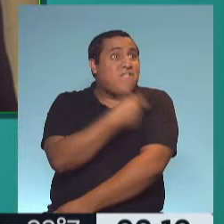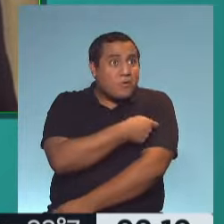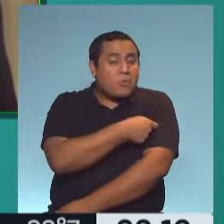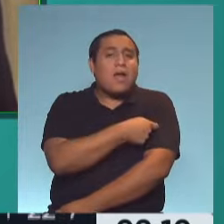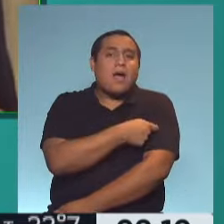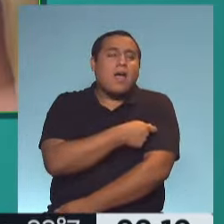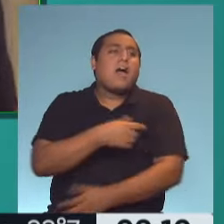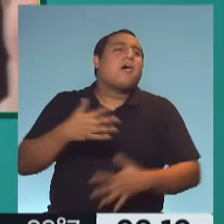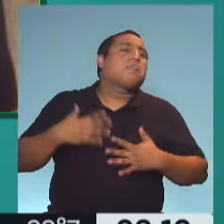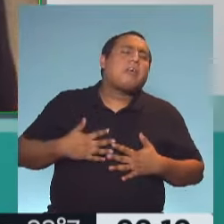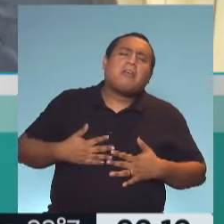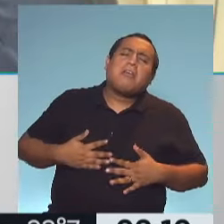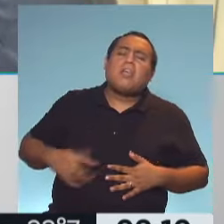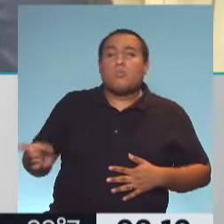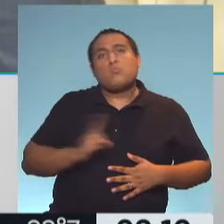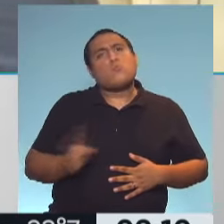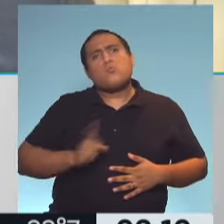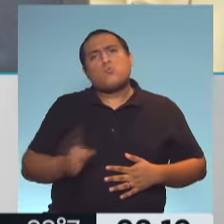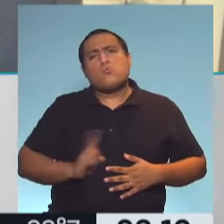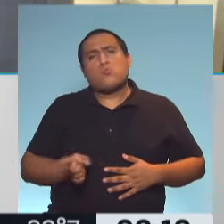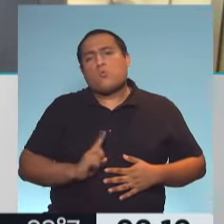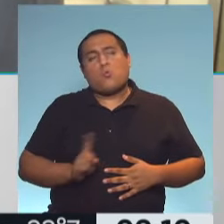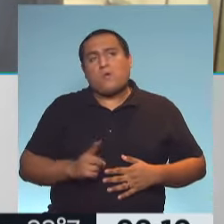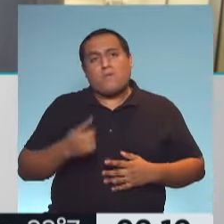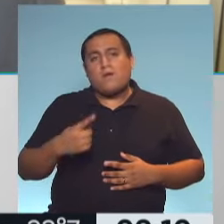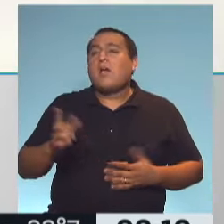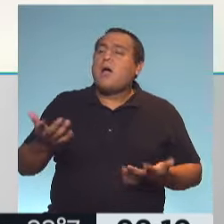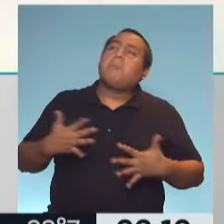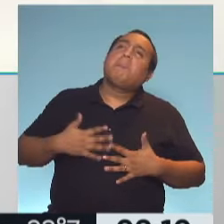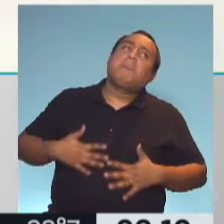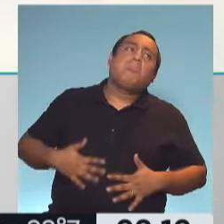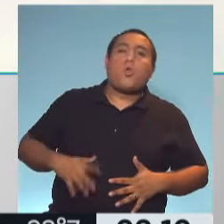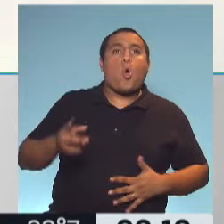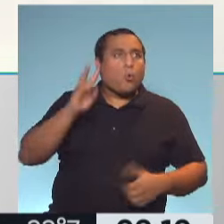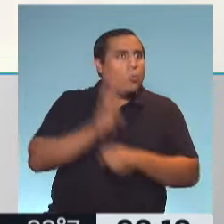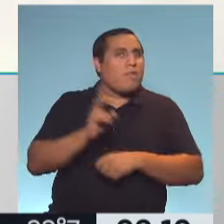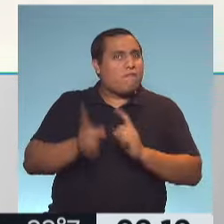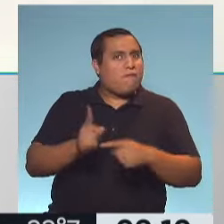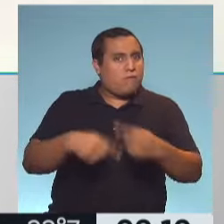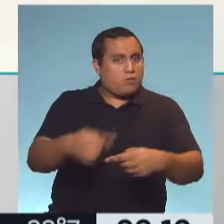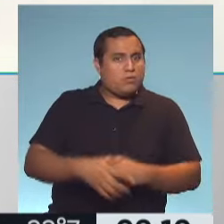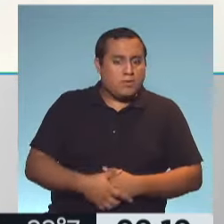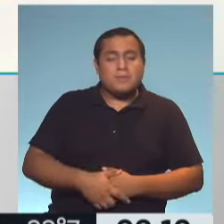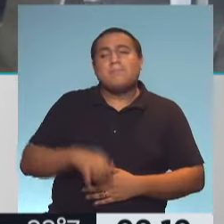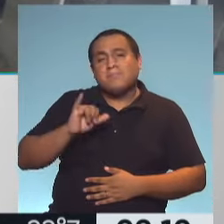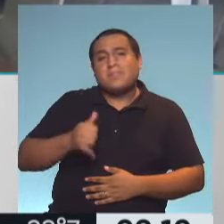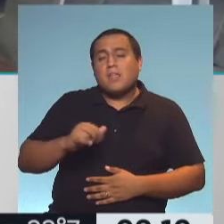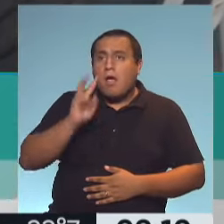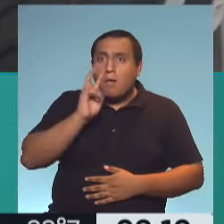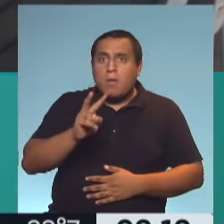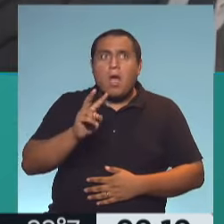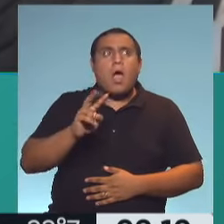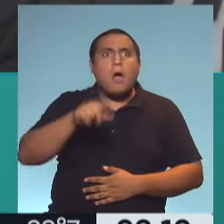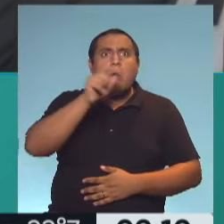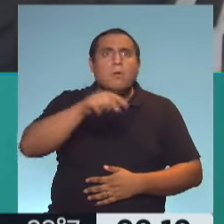tal vez... No hay que relajarse, Gustavo, no hay que relajarse, todo lo contrario, hay que seguir cuidándose. A pesar de que veamos cada vez